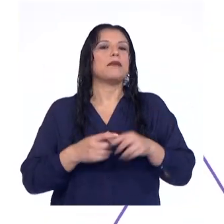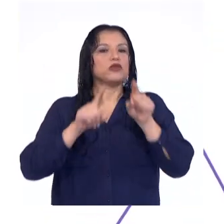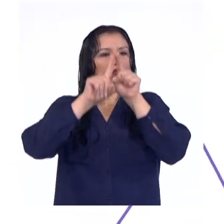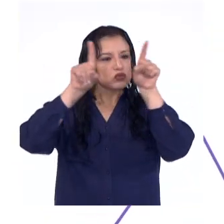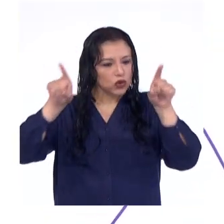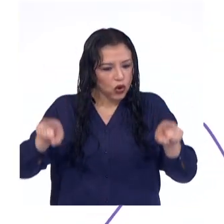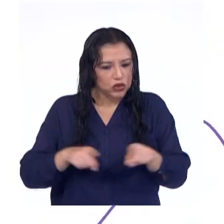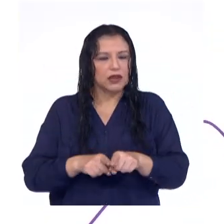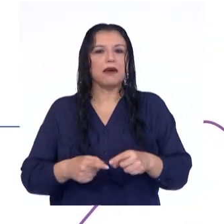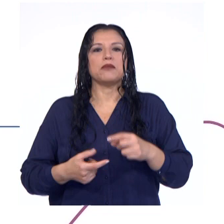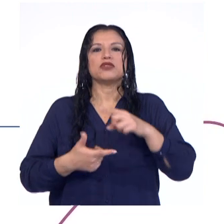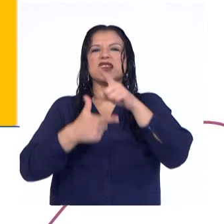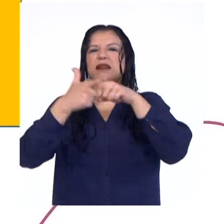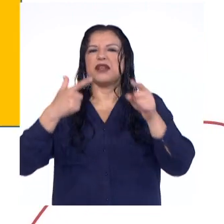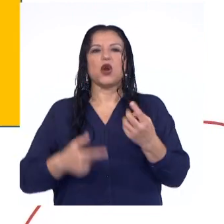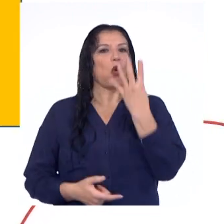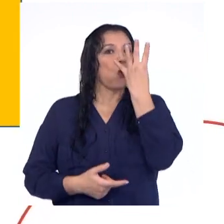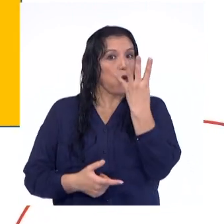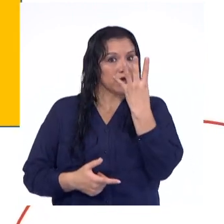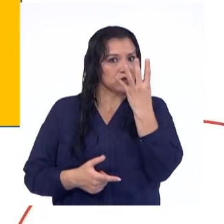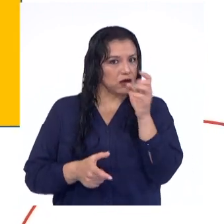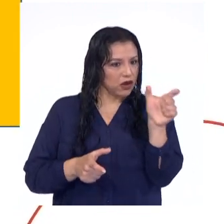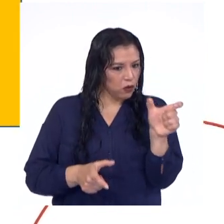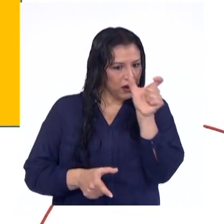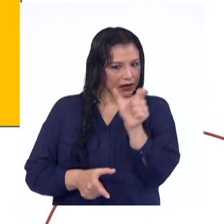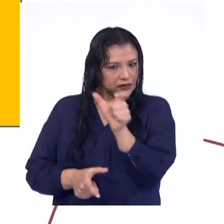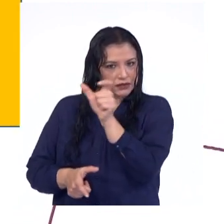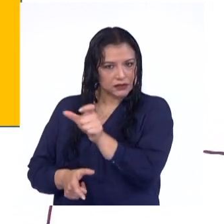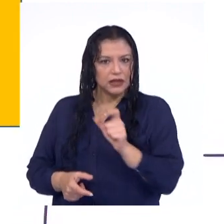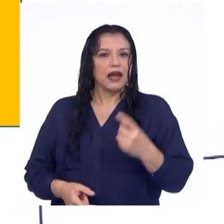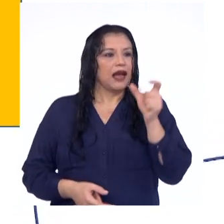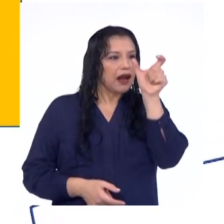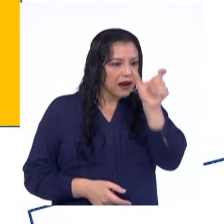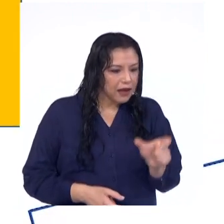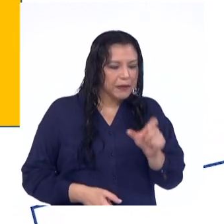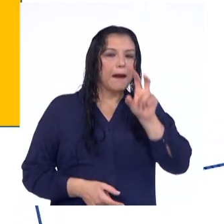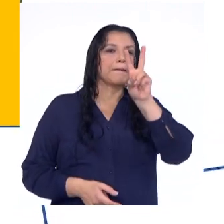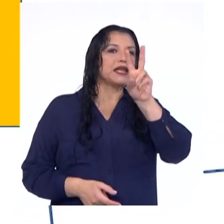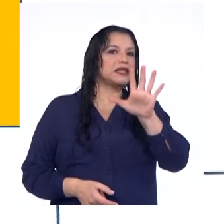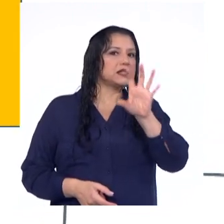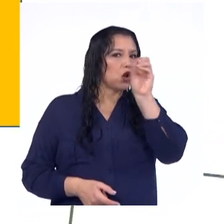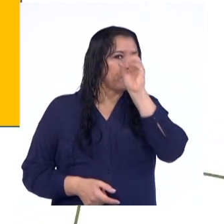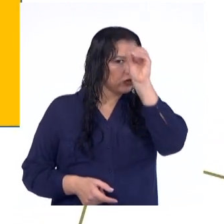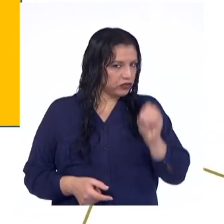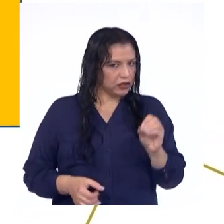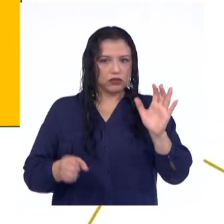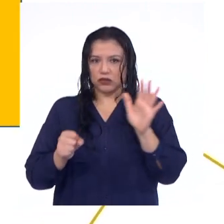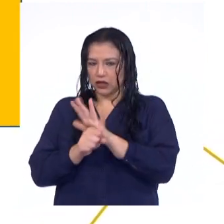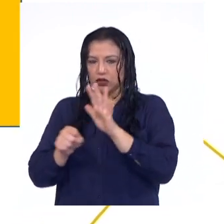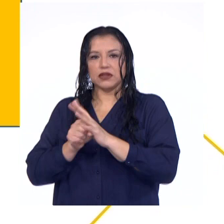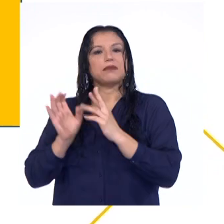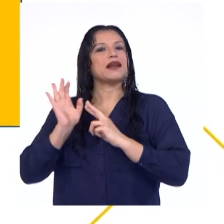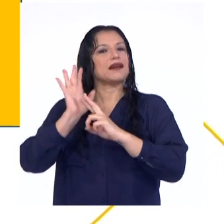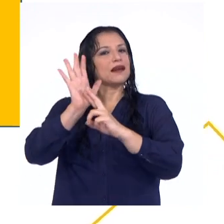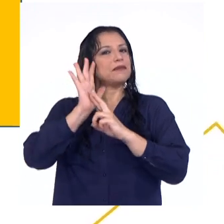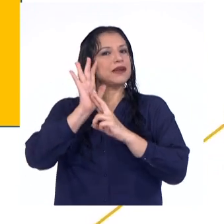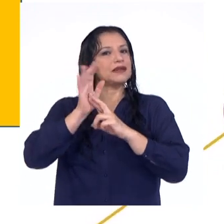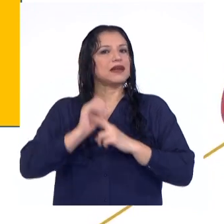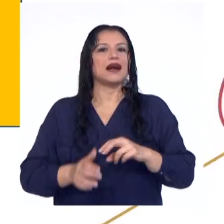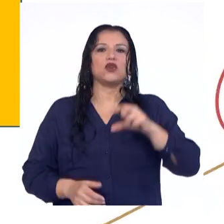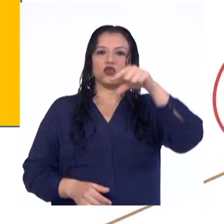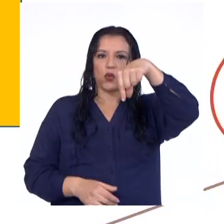rectángulo en 4 partes iguales. Cada parte representa el 25% del total para representar a los